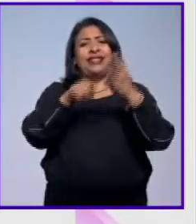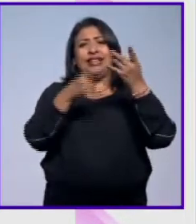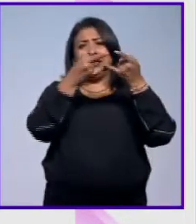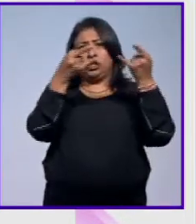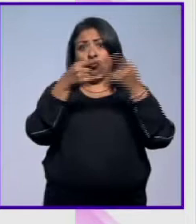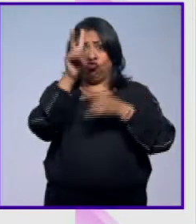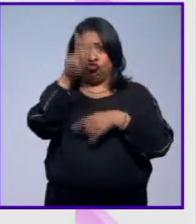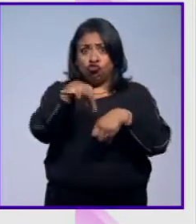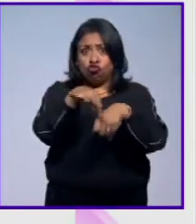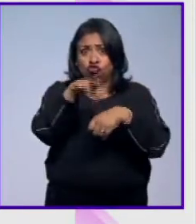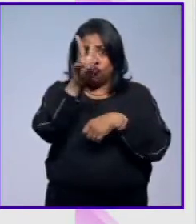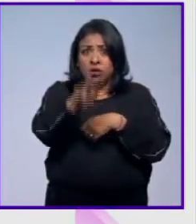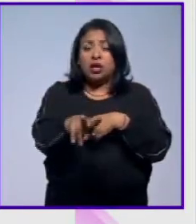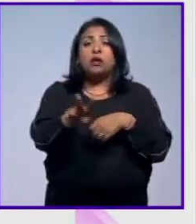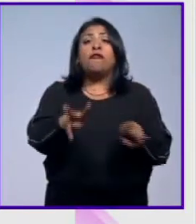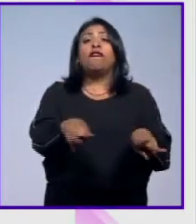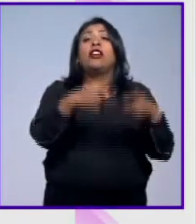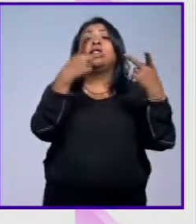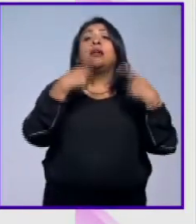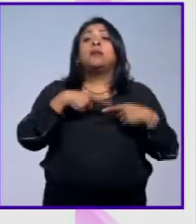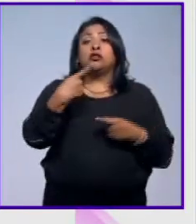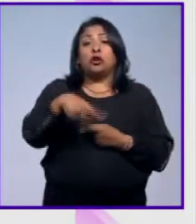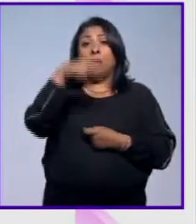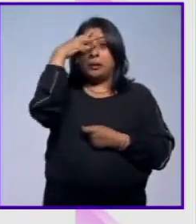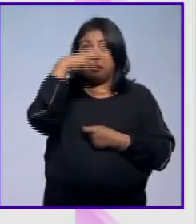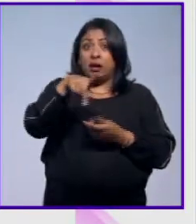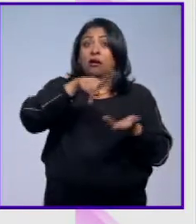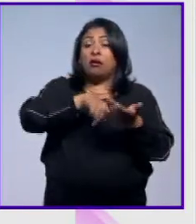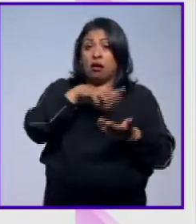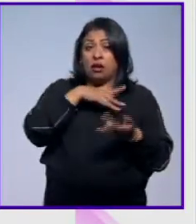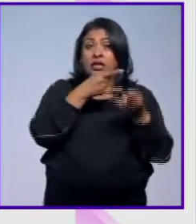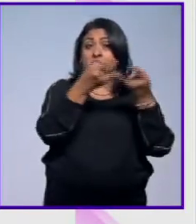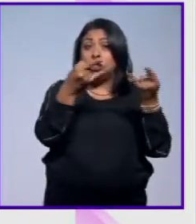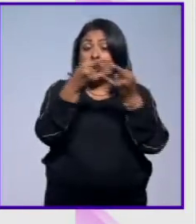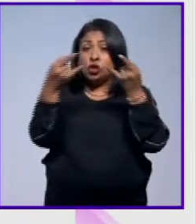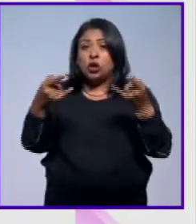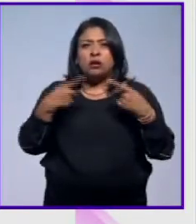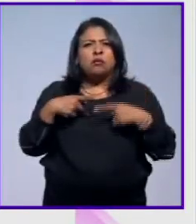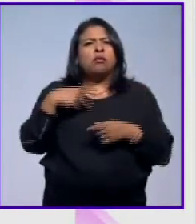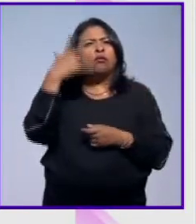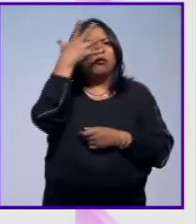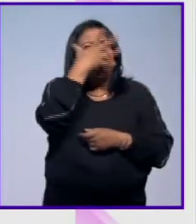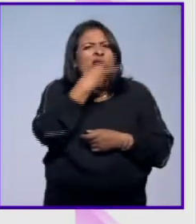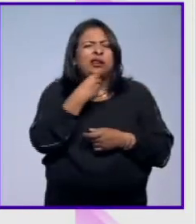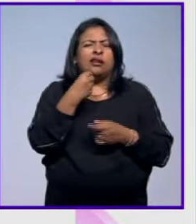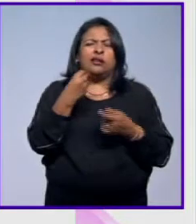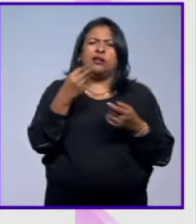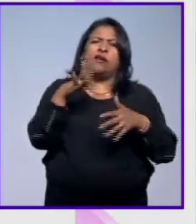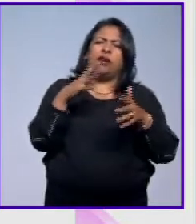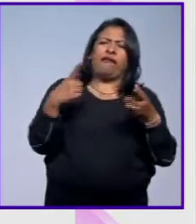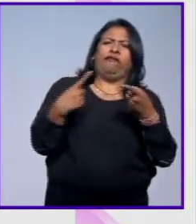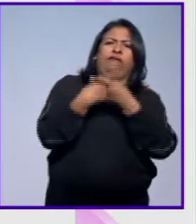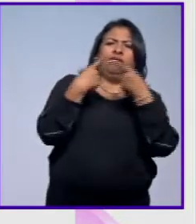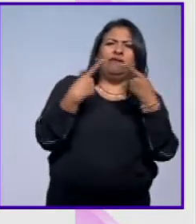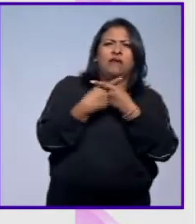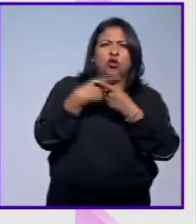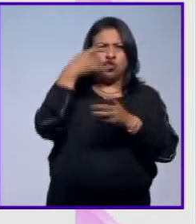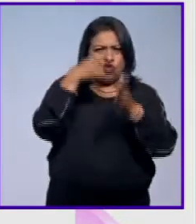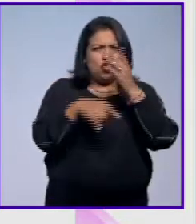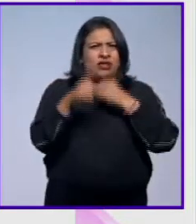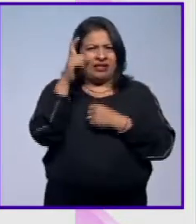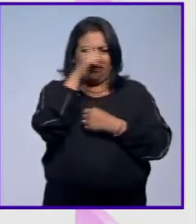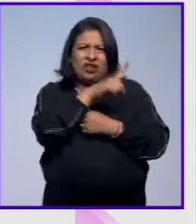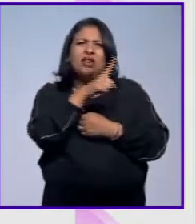hechos reales sobre la trata de personas en México historias de seres humanos bellos contradictorios complejos